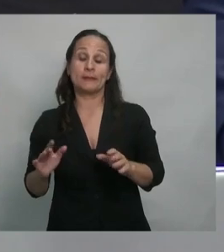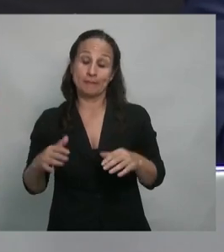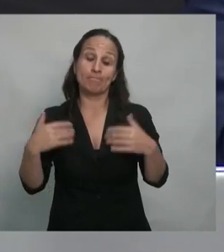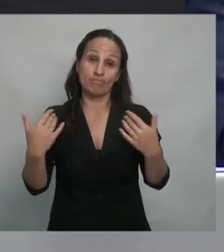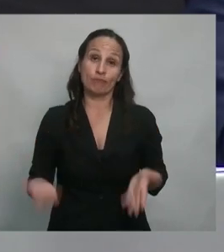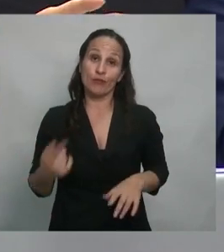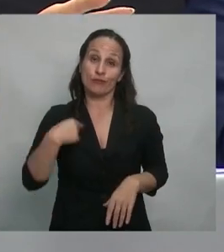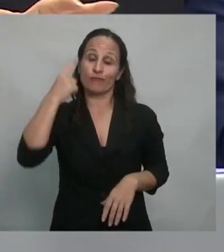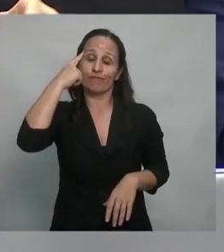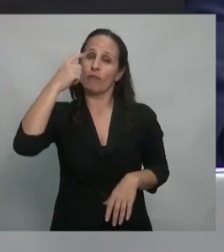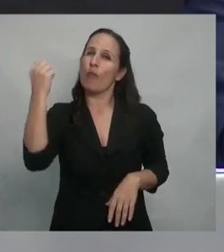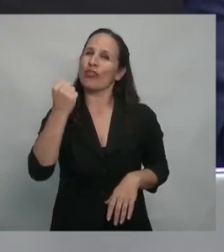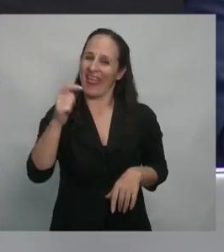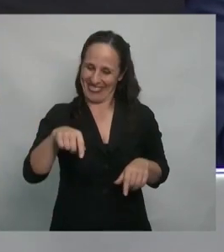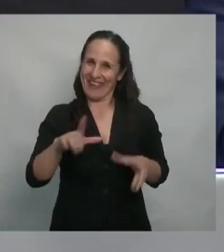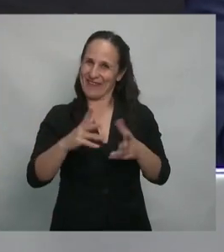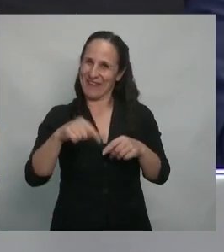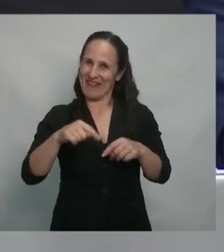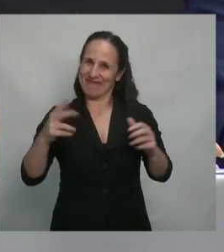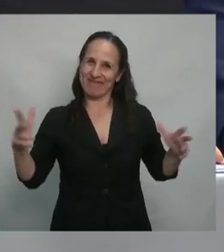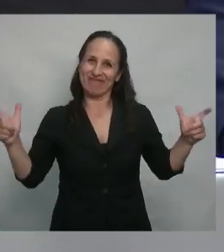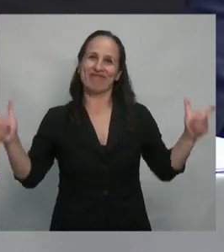estos encuentros en los cuales podemos